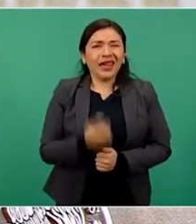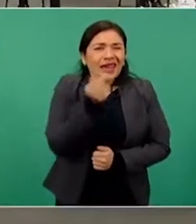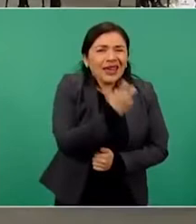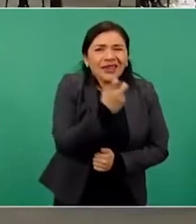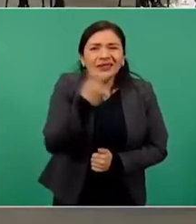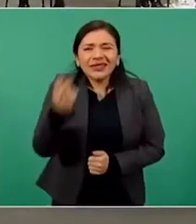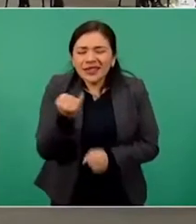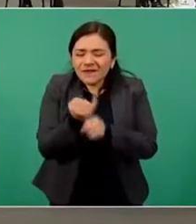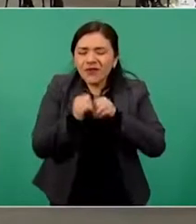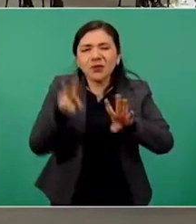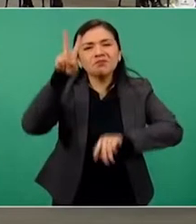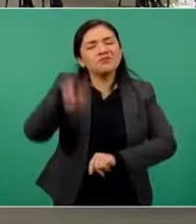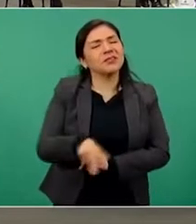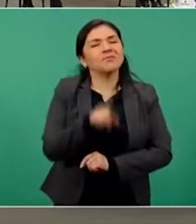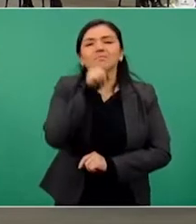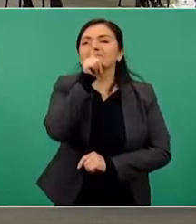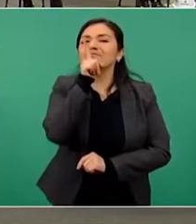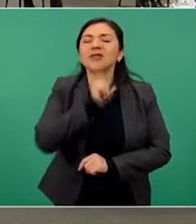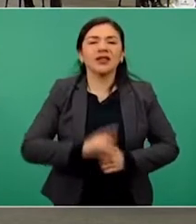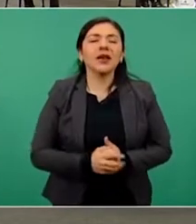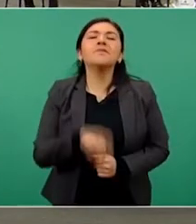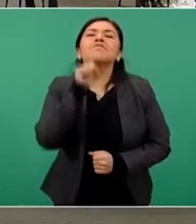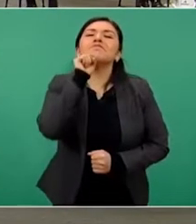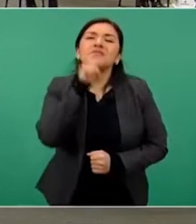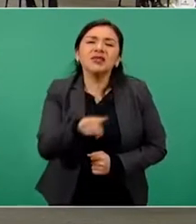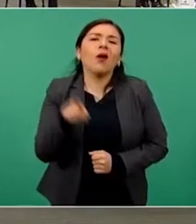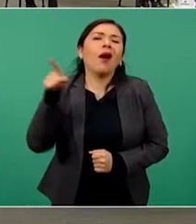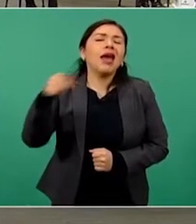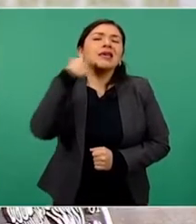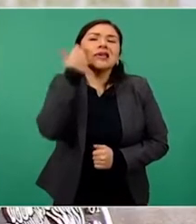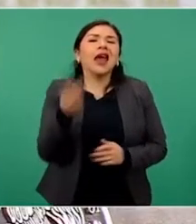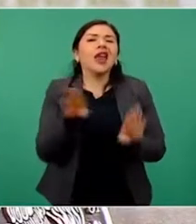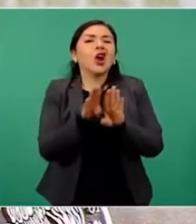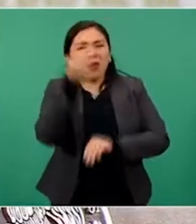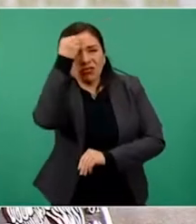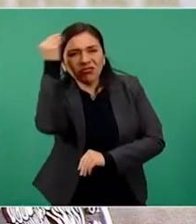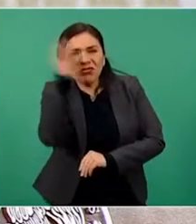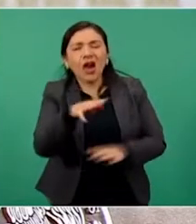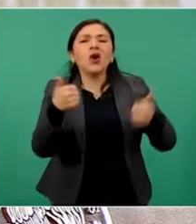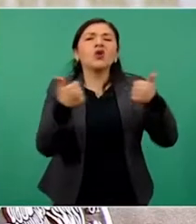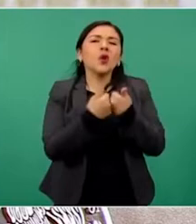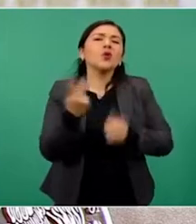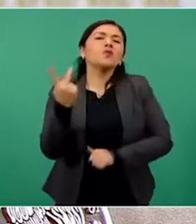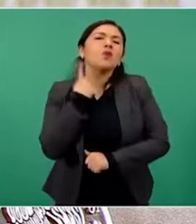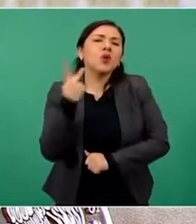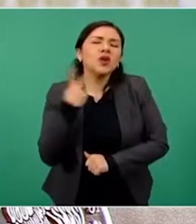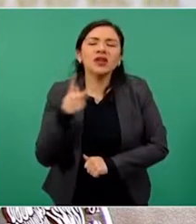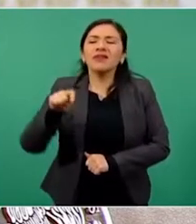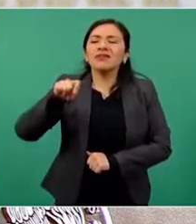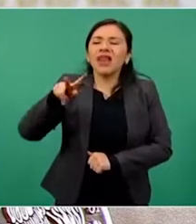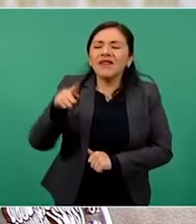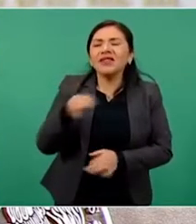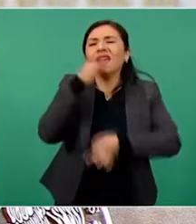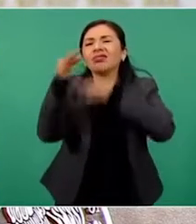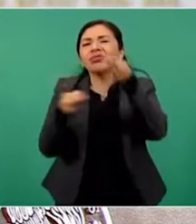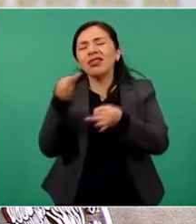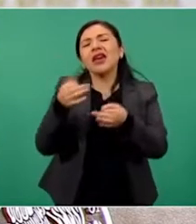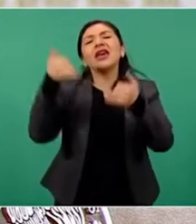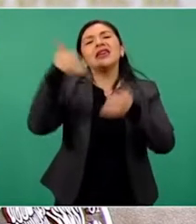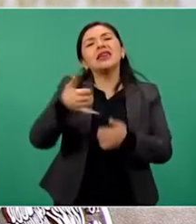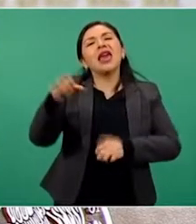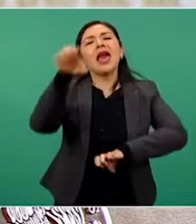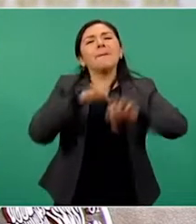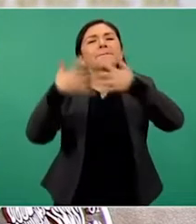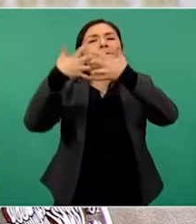falsa y forma parte de la campaña emprendida por medios políticos y empresas farmacéuticas para